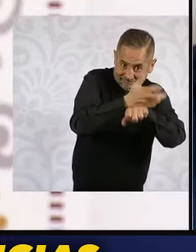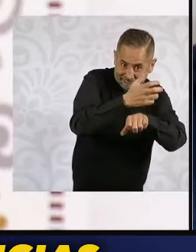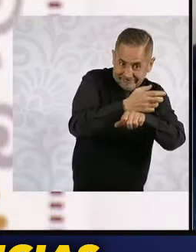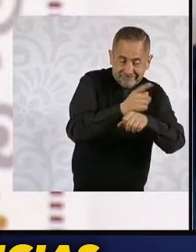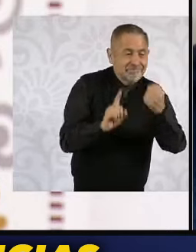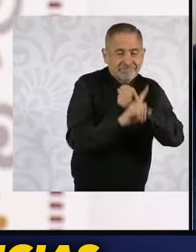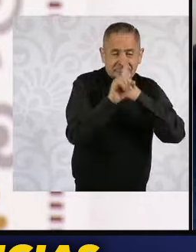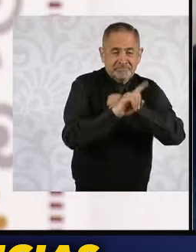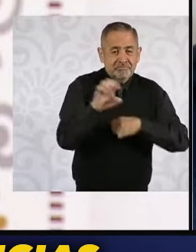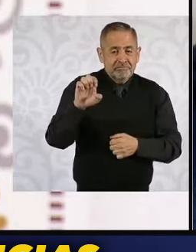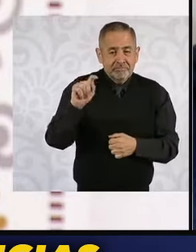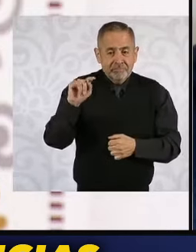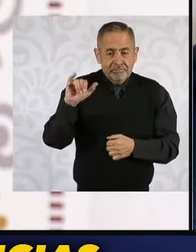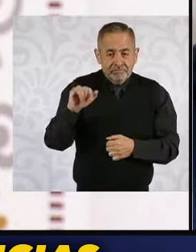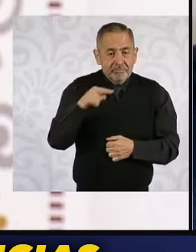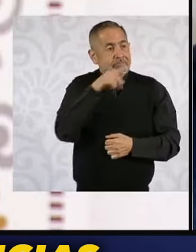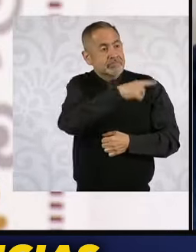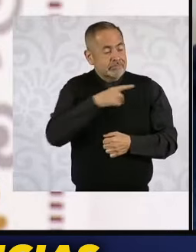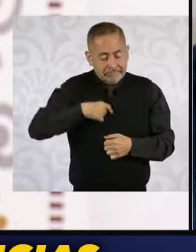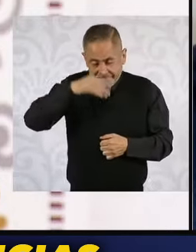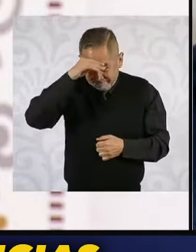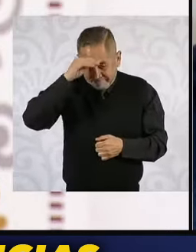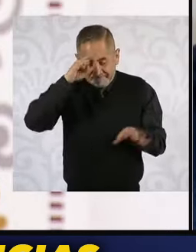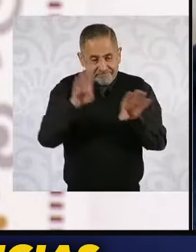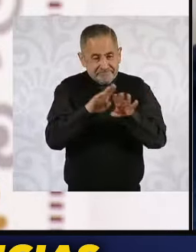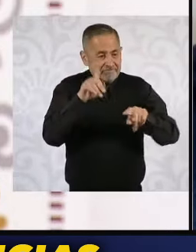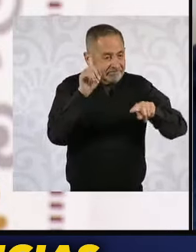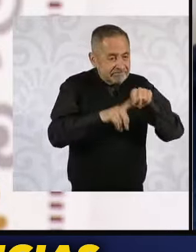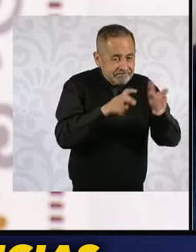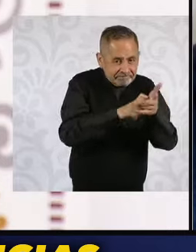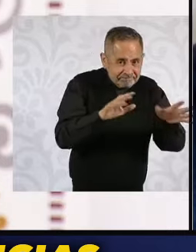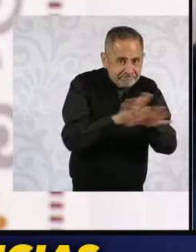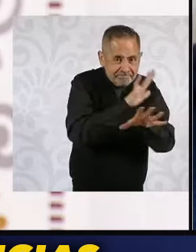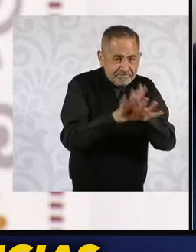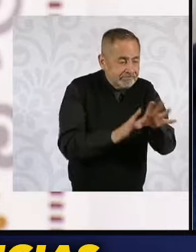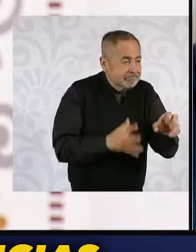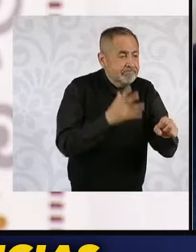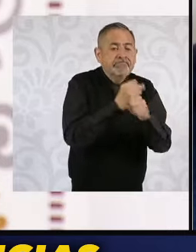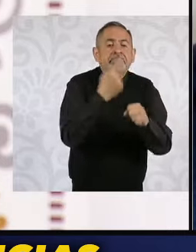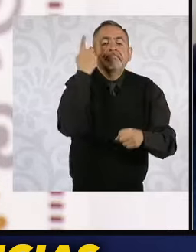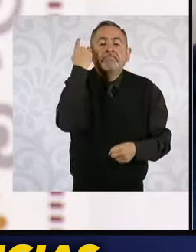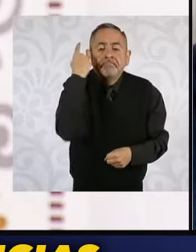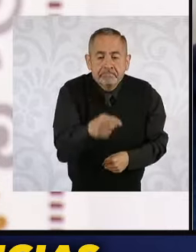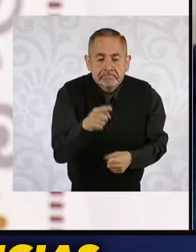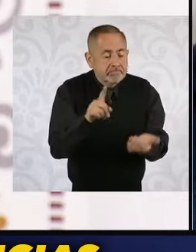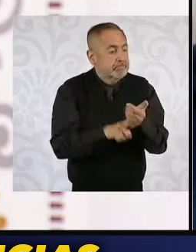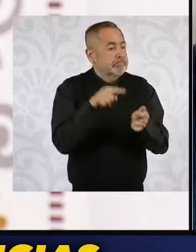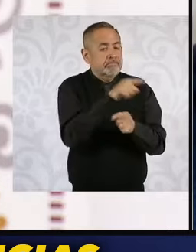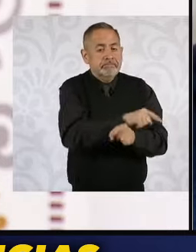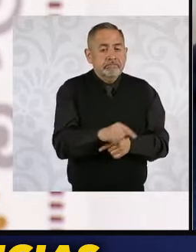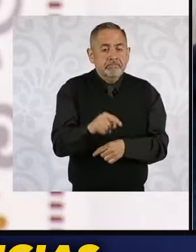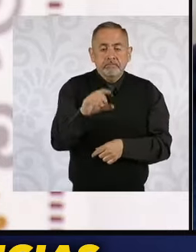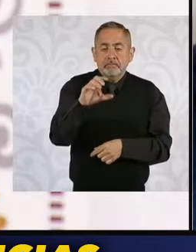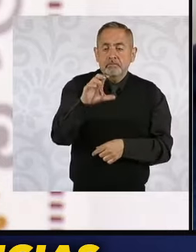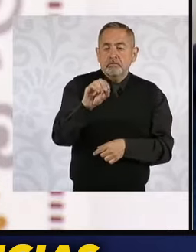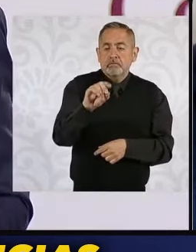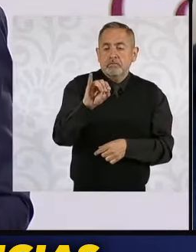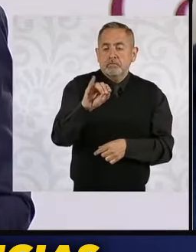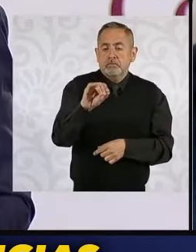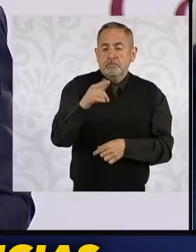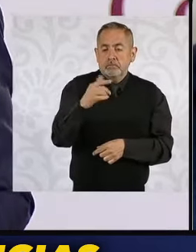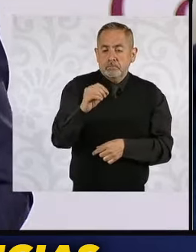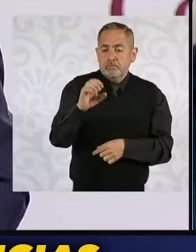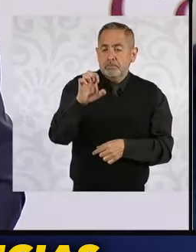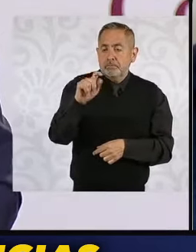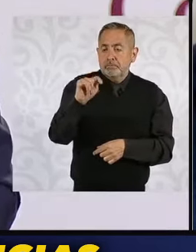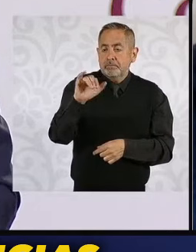tenemos que ver cómo le vamos a hacer para hacer prevalecer un código de ética. Está hablando de Estados